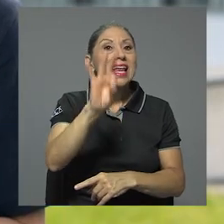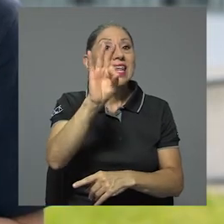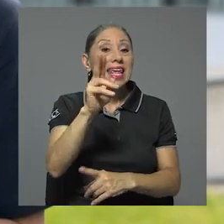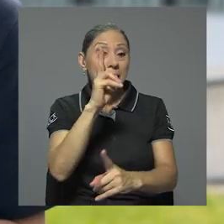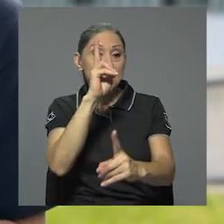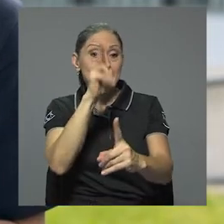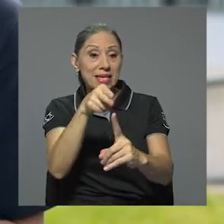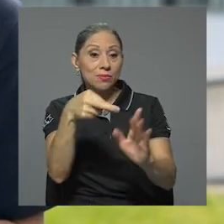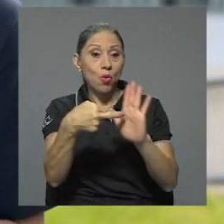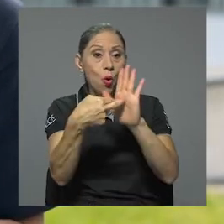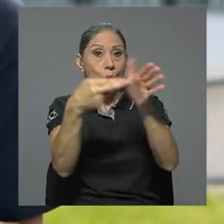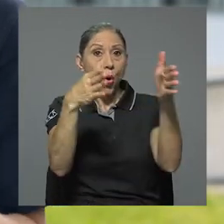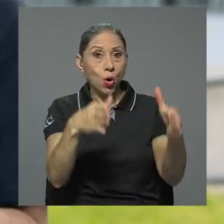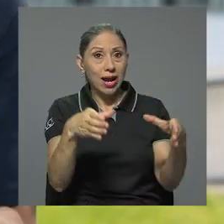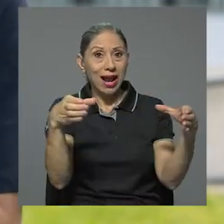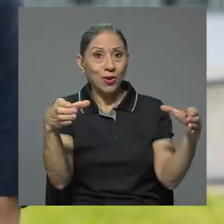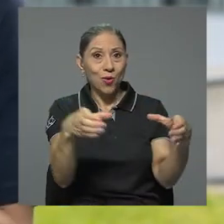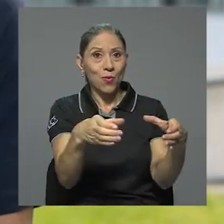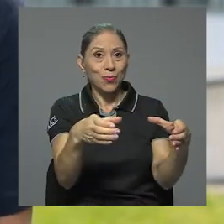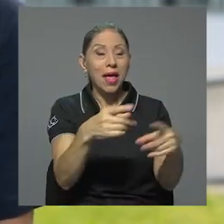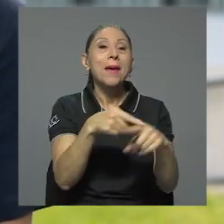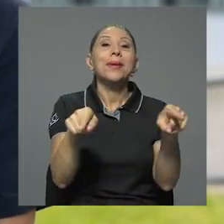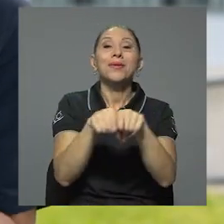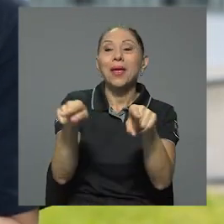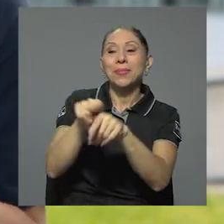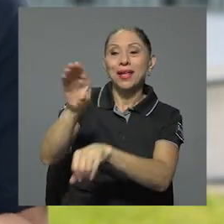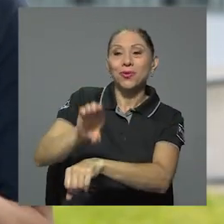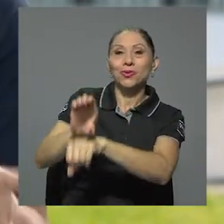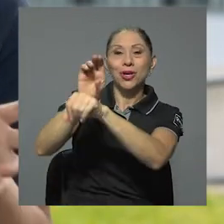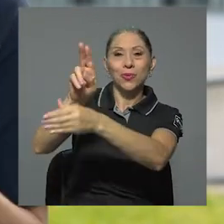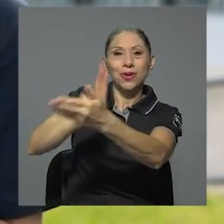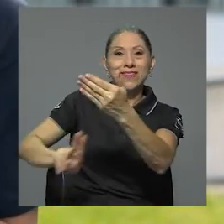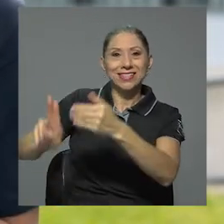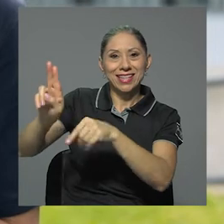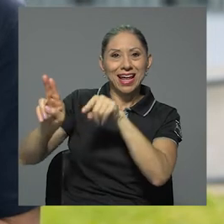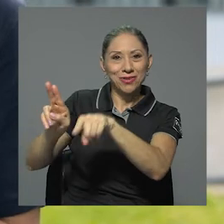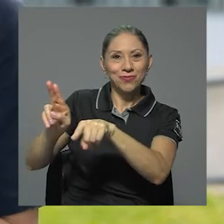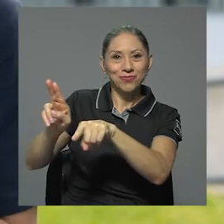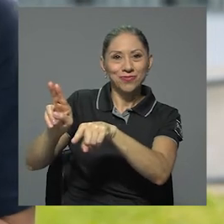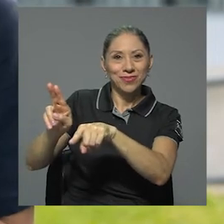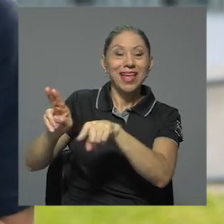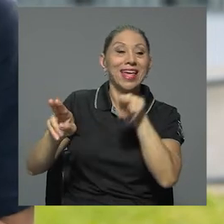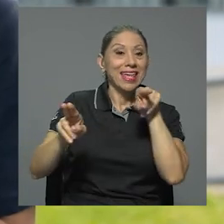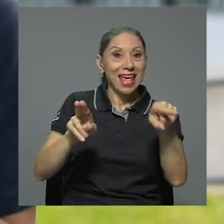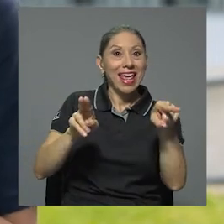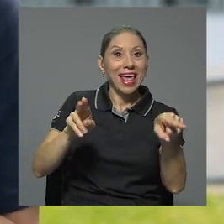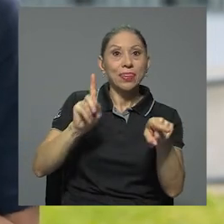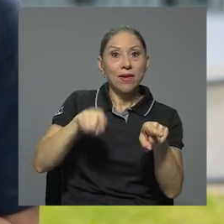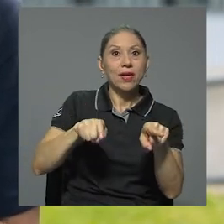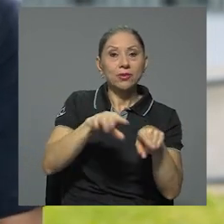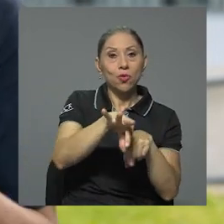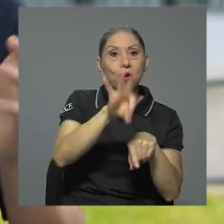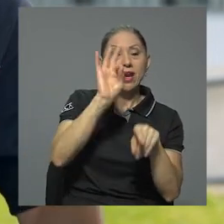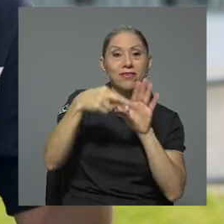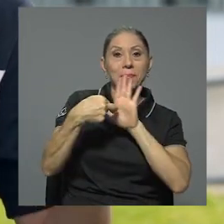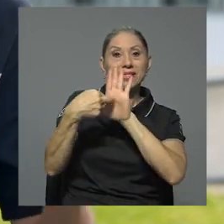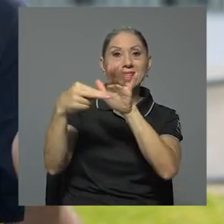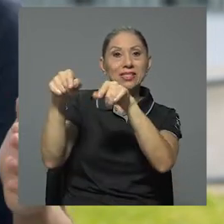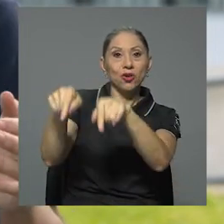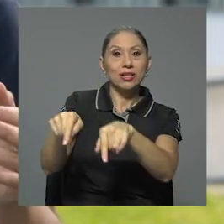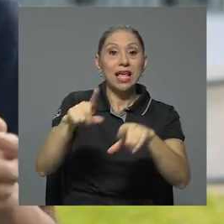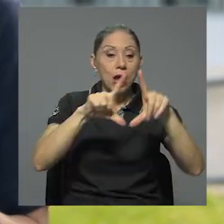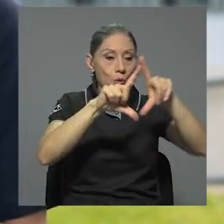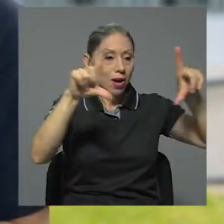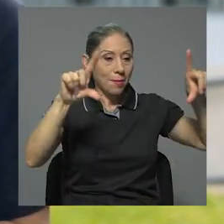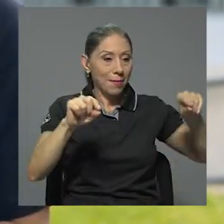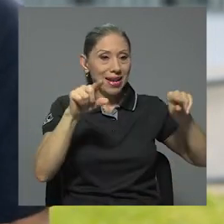pero ese órgano a la vez se elige el consejo universitario, que forma parte de esas representaciones del directorio. En una papeleta están 10